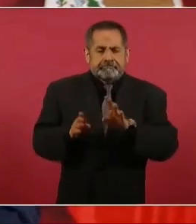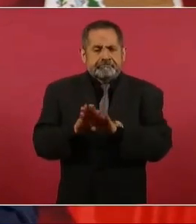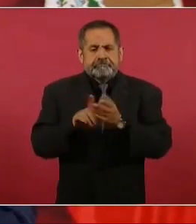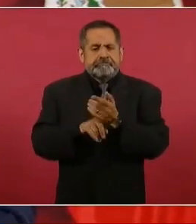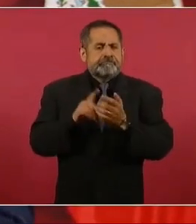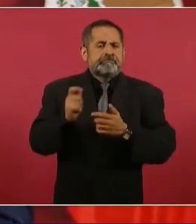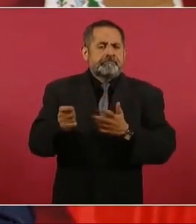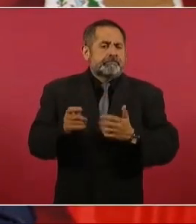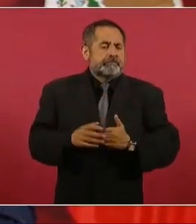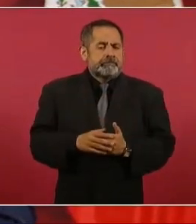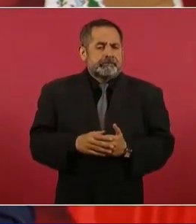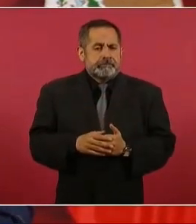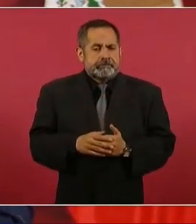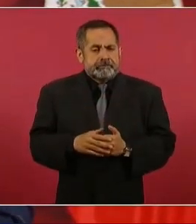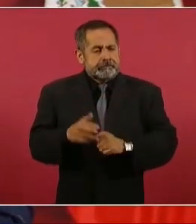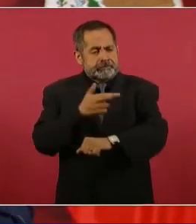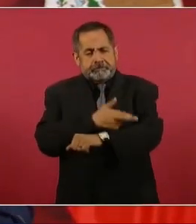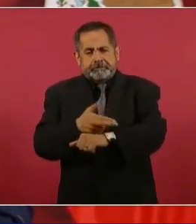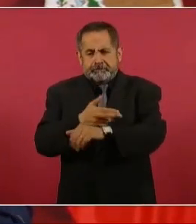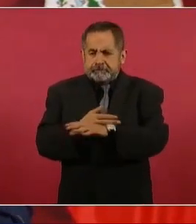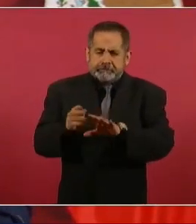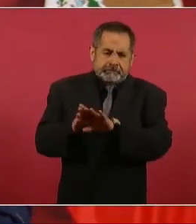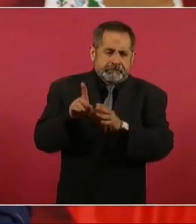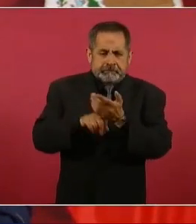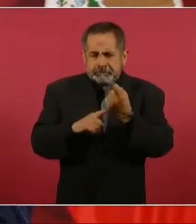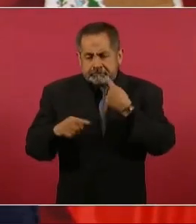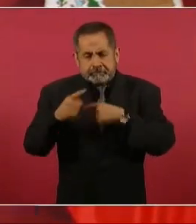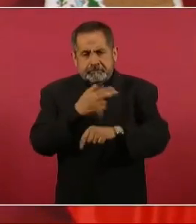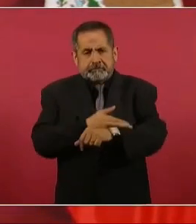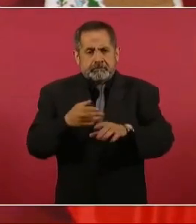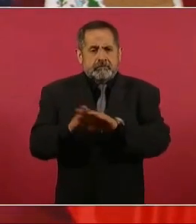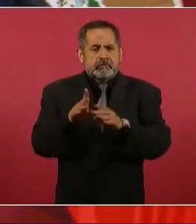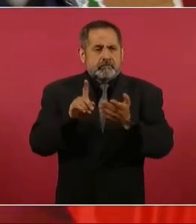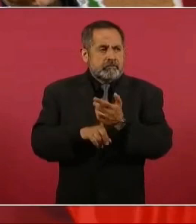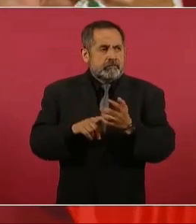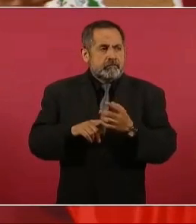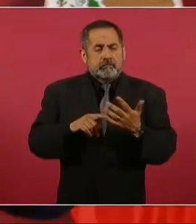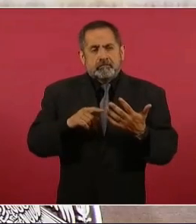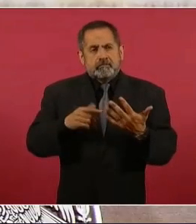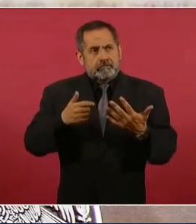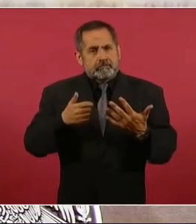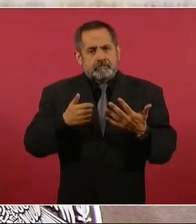se está haciendo en cada región. Bueno,